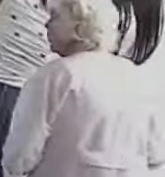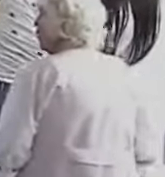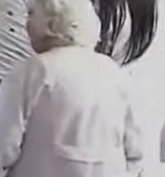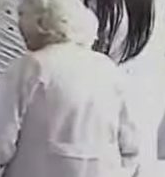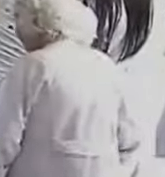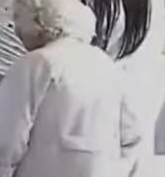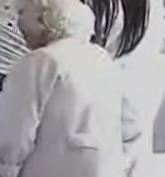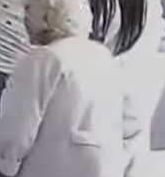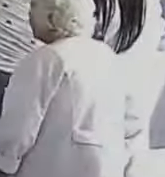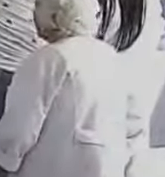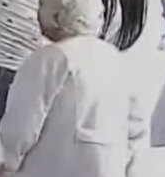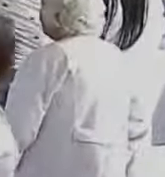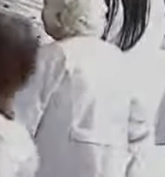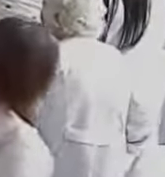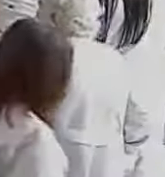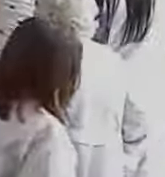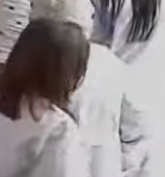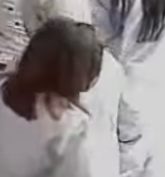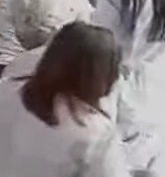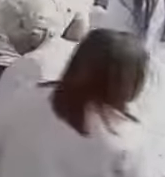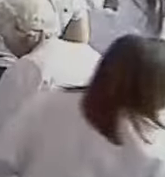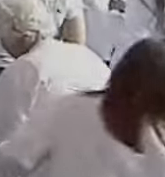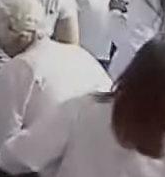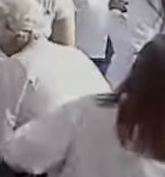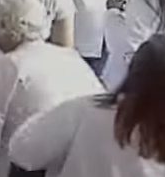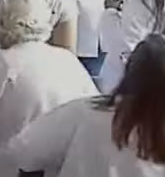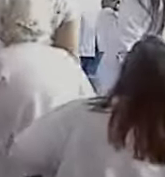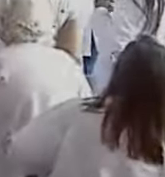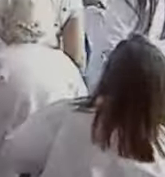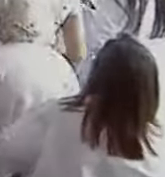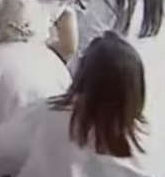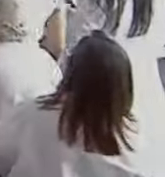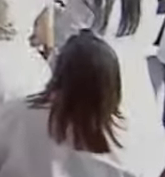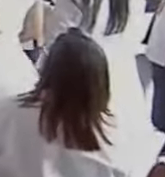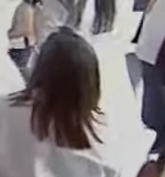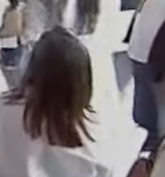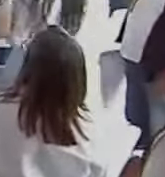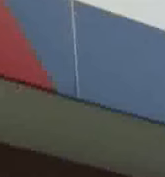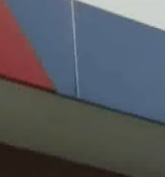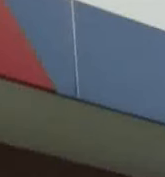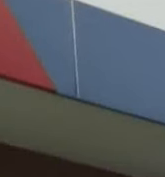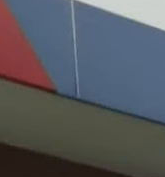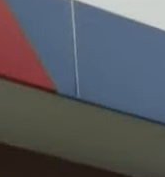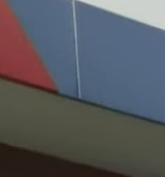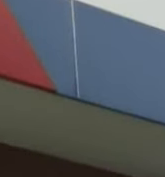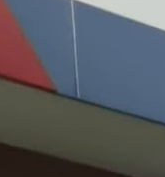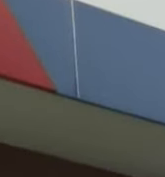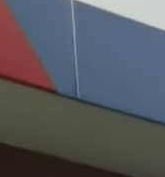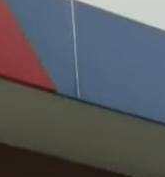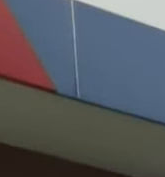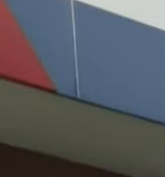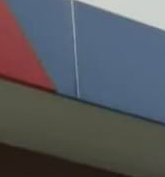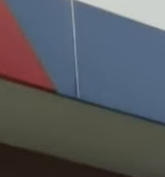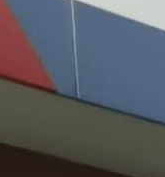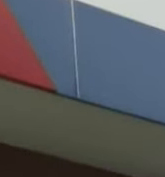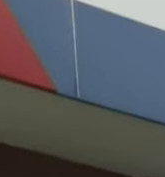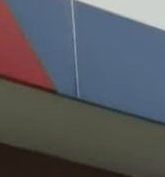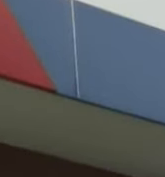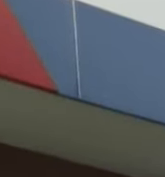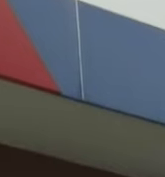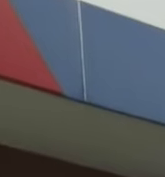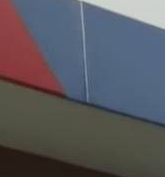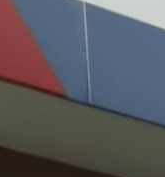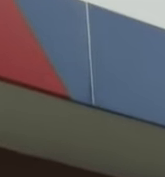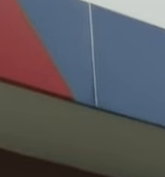considerado como uno de los más importantes intelectuales venezolanos del siglo XX ha dicho el jefe de estado venezolano